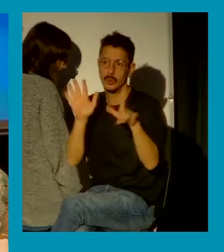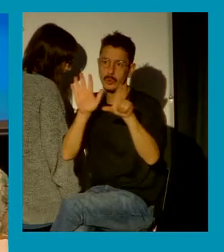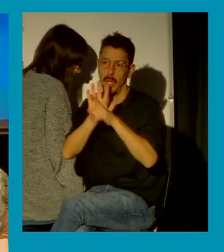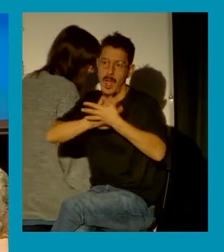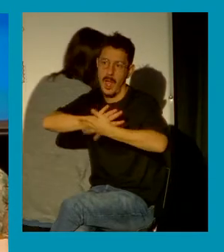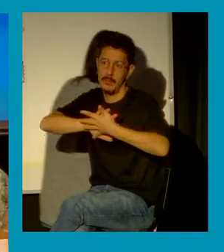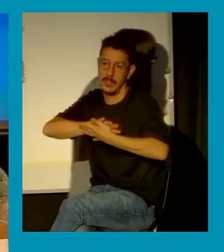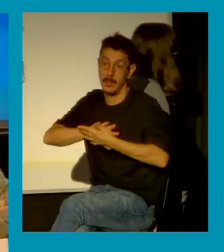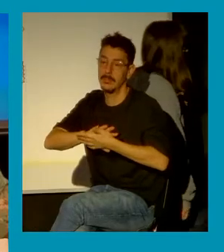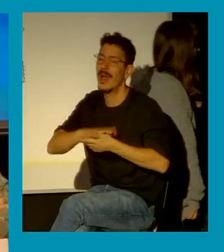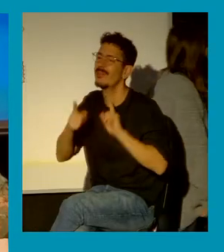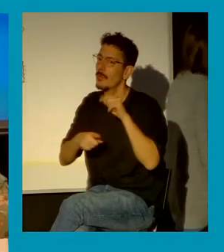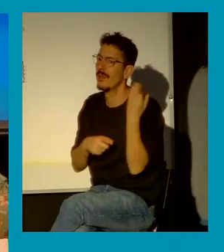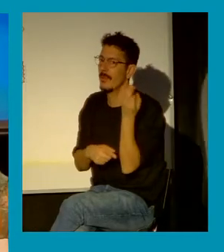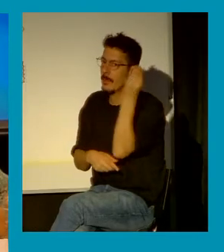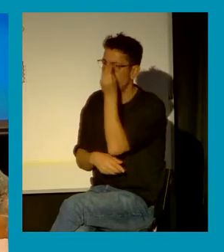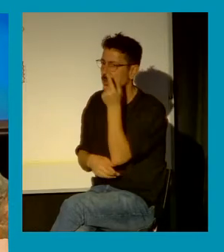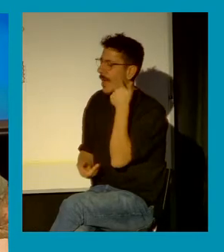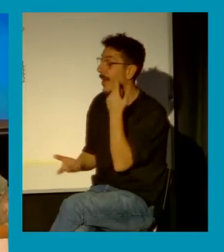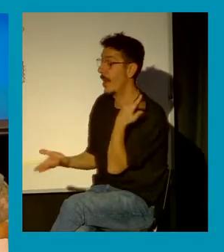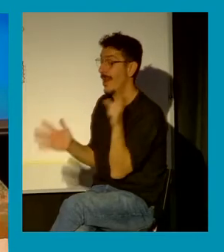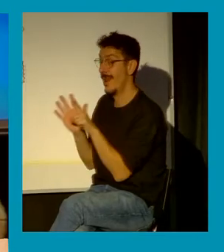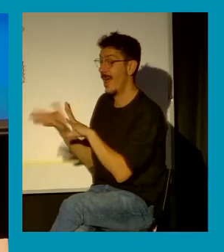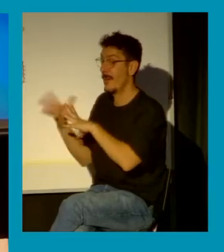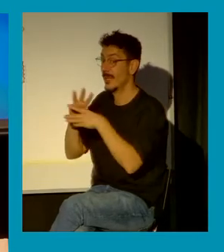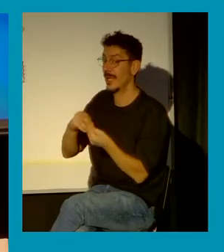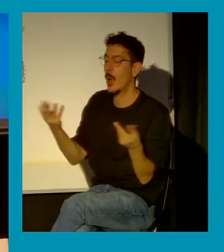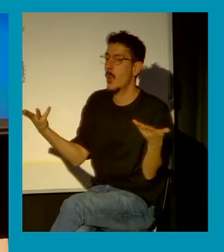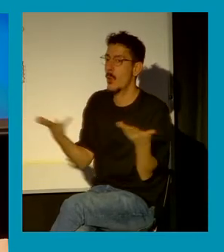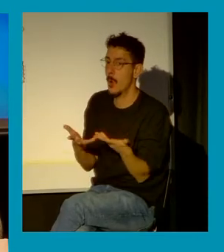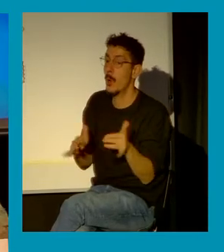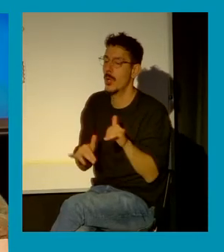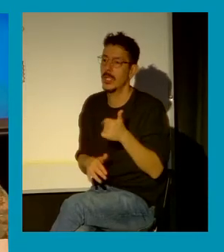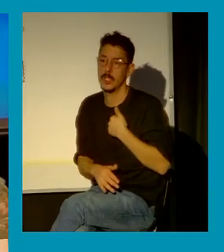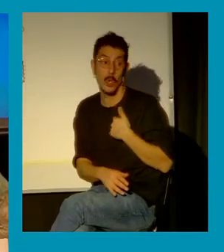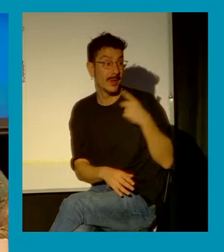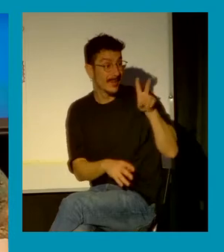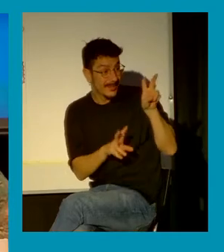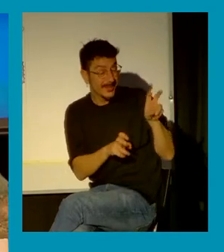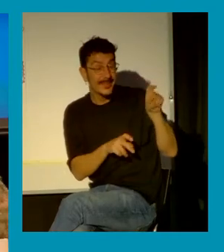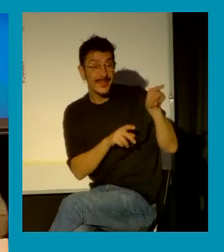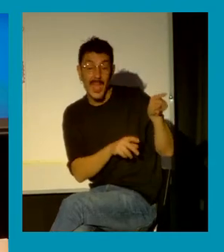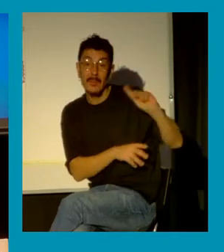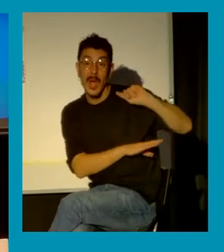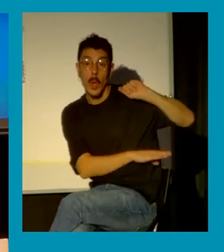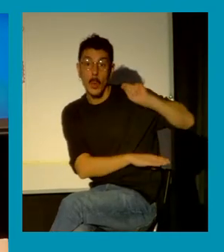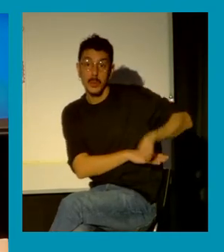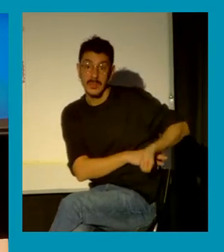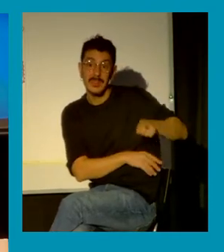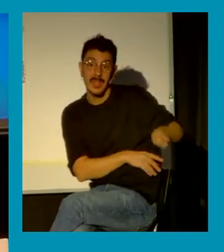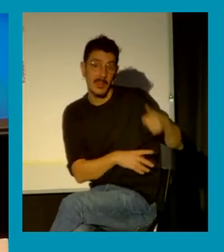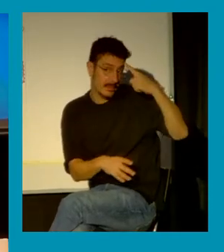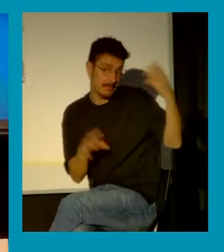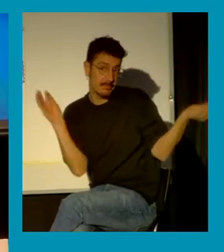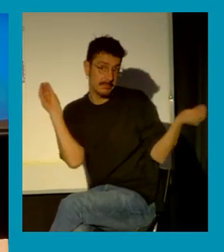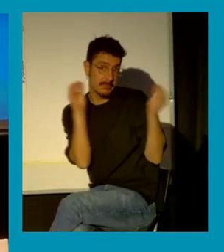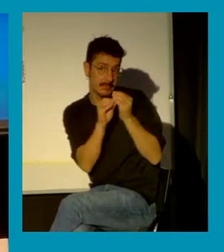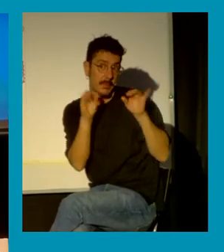y yo coincideixo totalmente en que la judicatura aplicará esta ley de forma